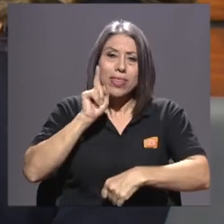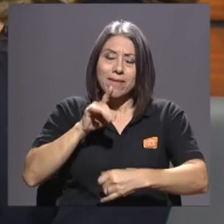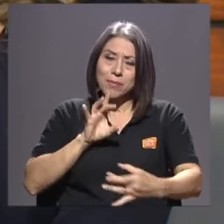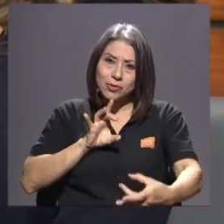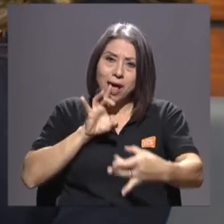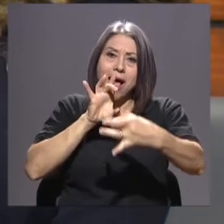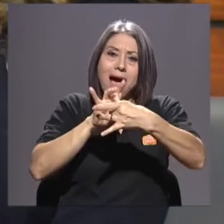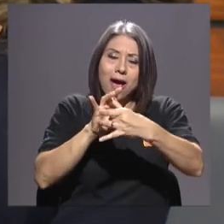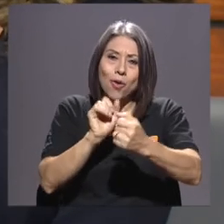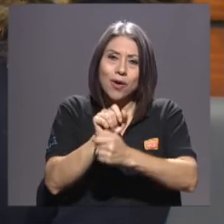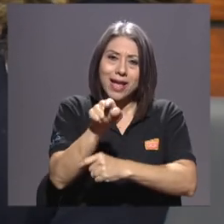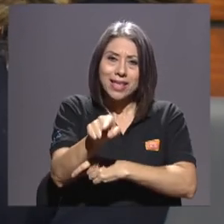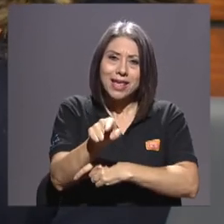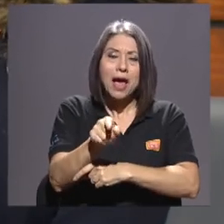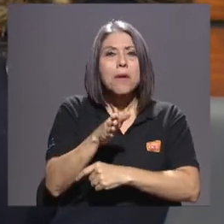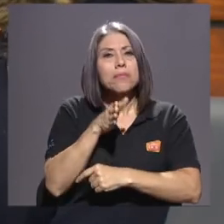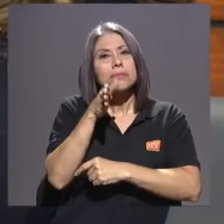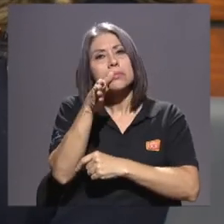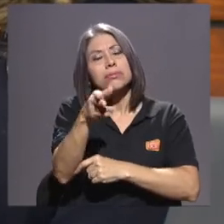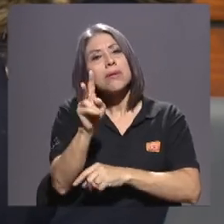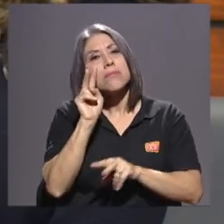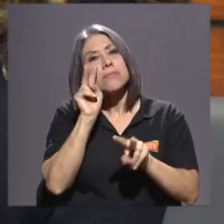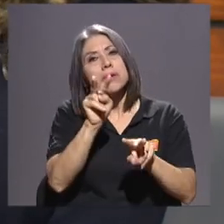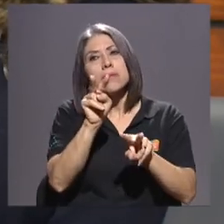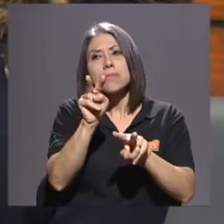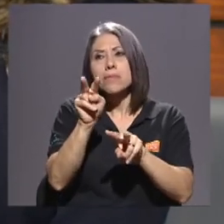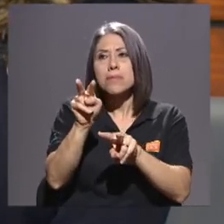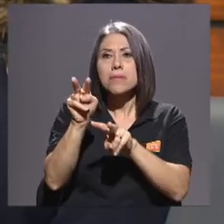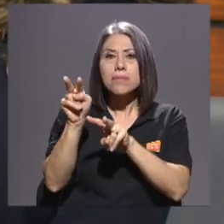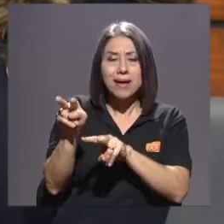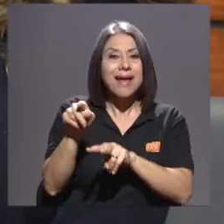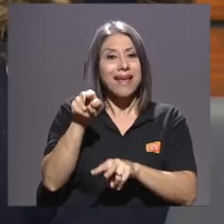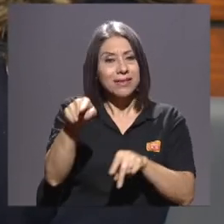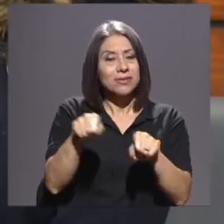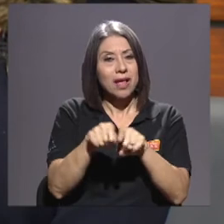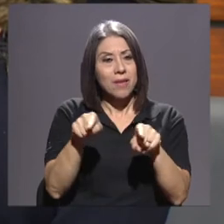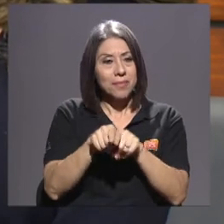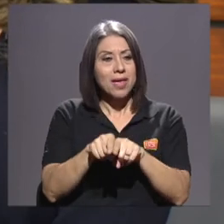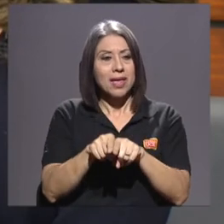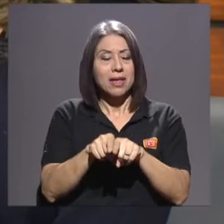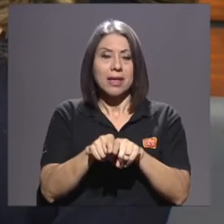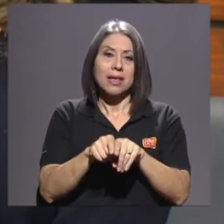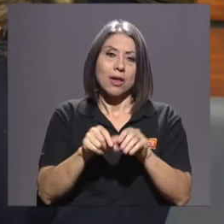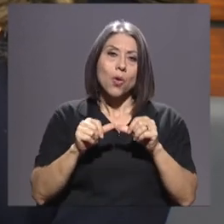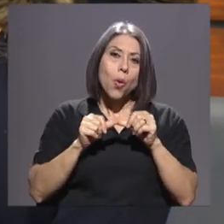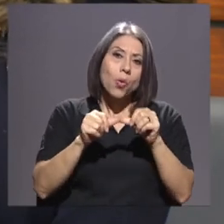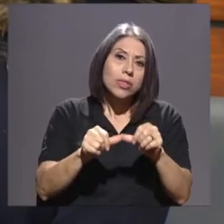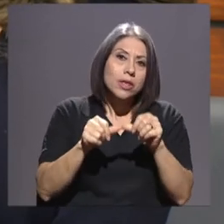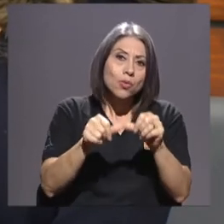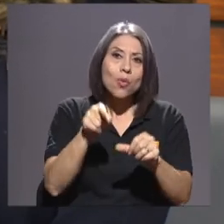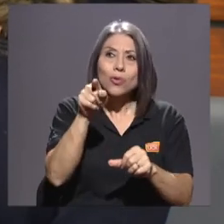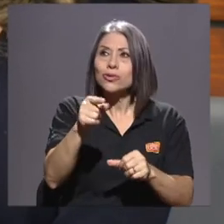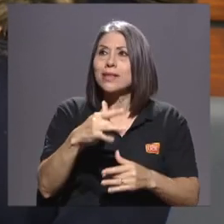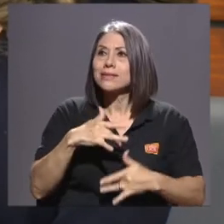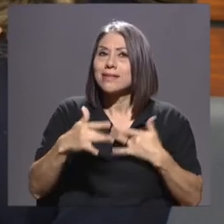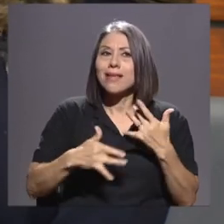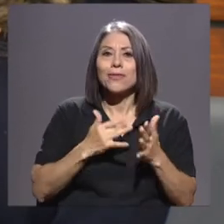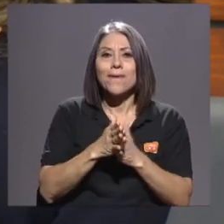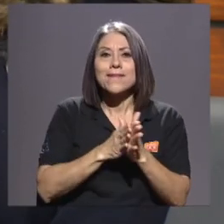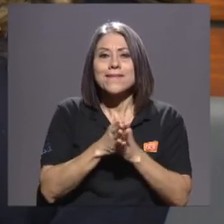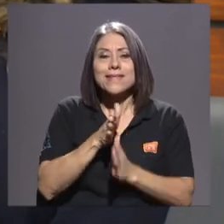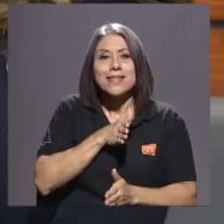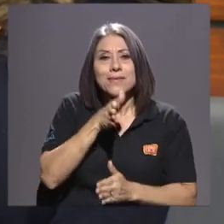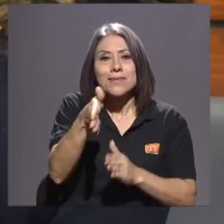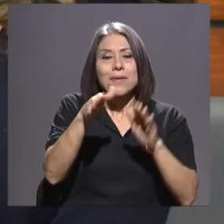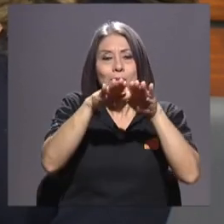vayamos y nos demos la oportunidad de ver una exposición, y que eso sirva también para continuar yendo a los museos y a los eventos de la cultura.